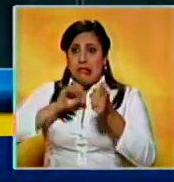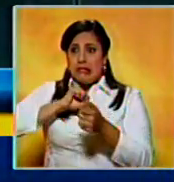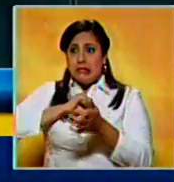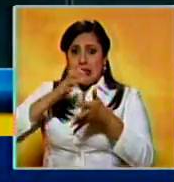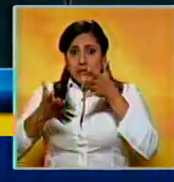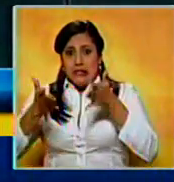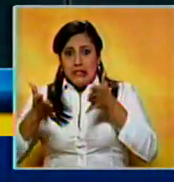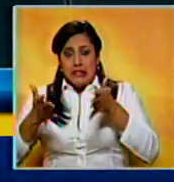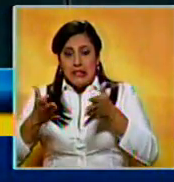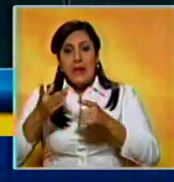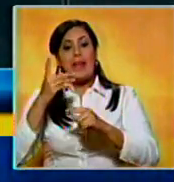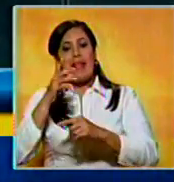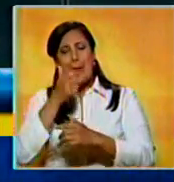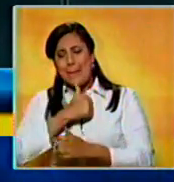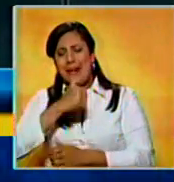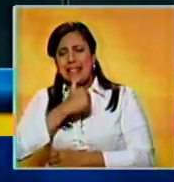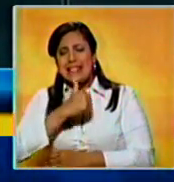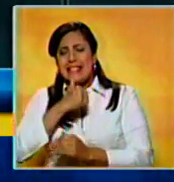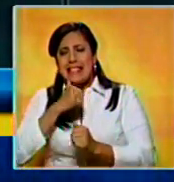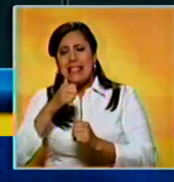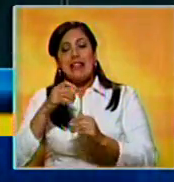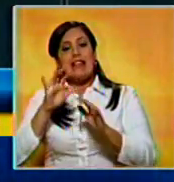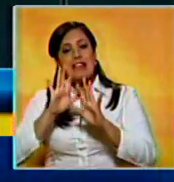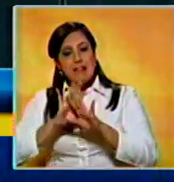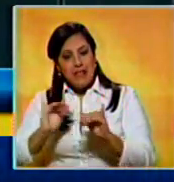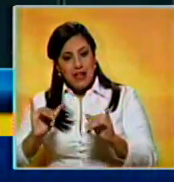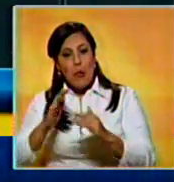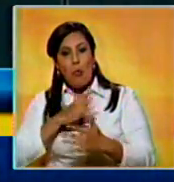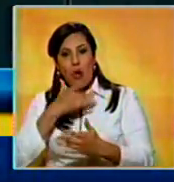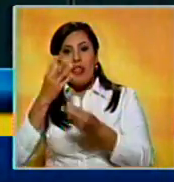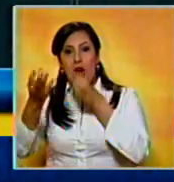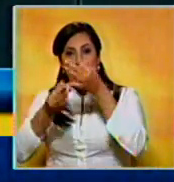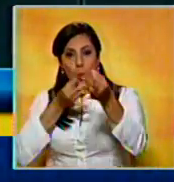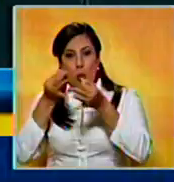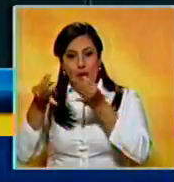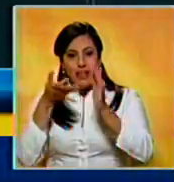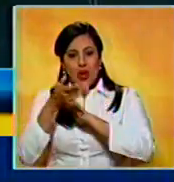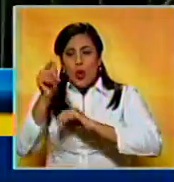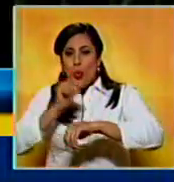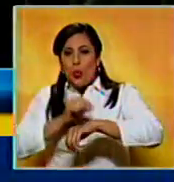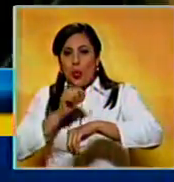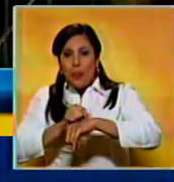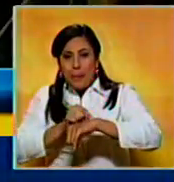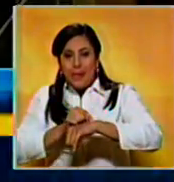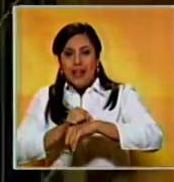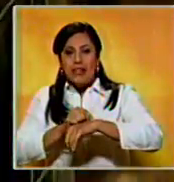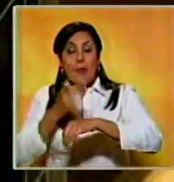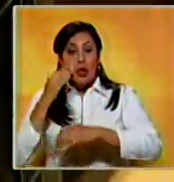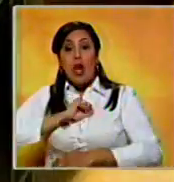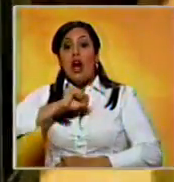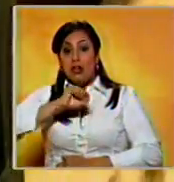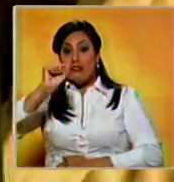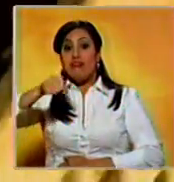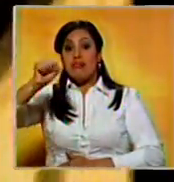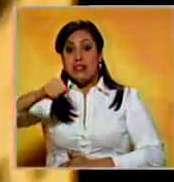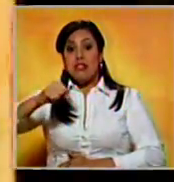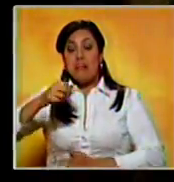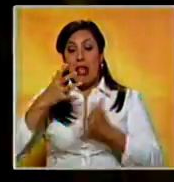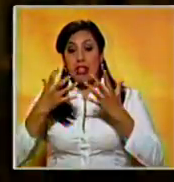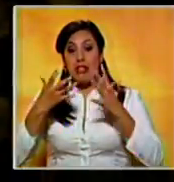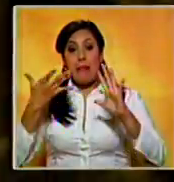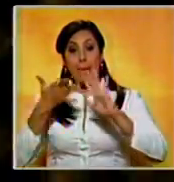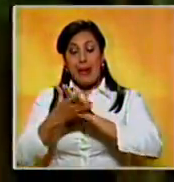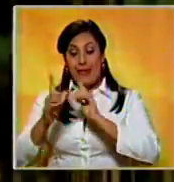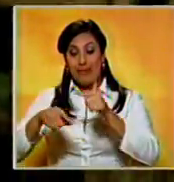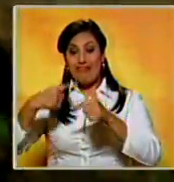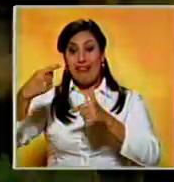los dos. La paciencia y eso fue. Y poderles decir que en un momento sí, los asustamos bastante. Pero después